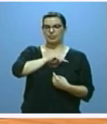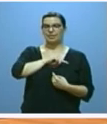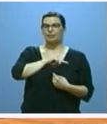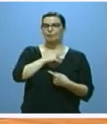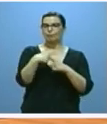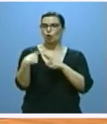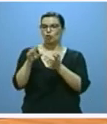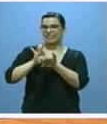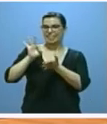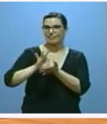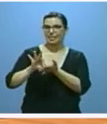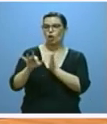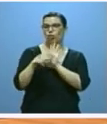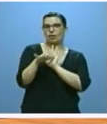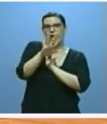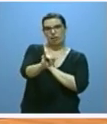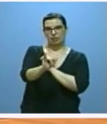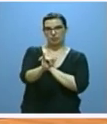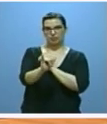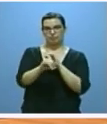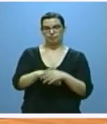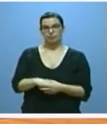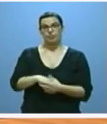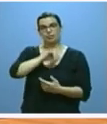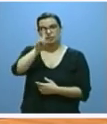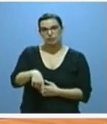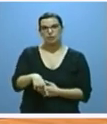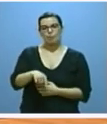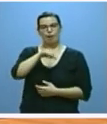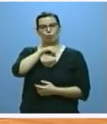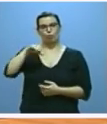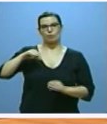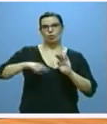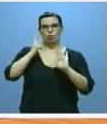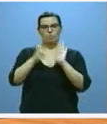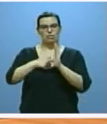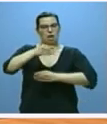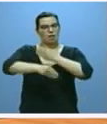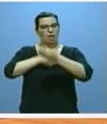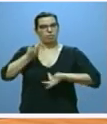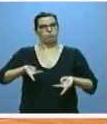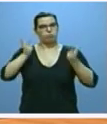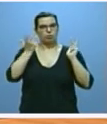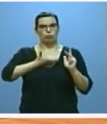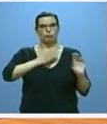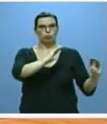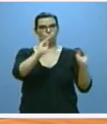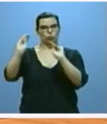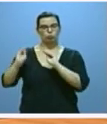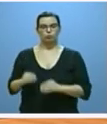grandes servicios autonómicos así como la plena autonomía y capacidad de actuar de sus ayuntamientos